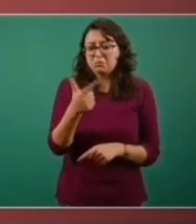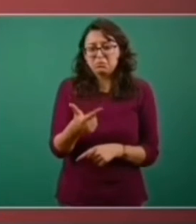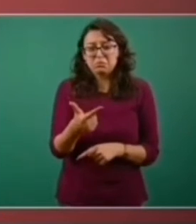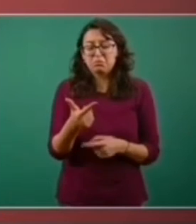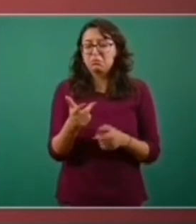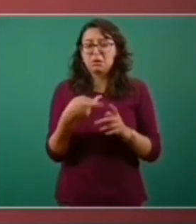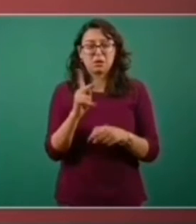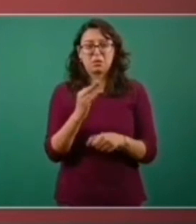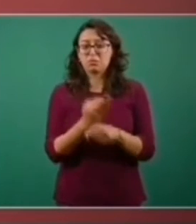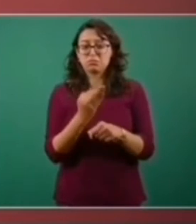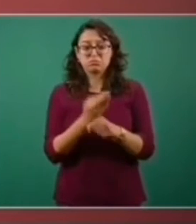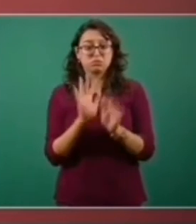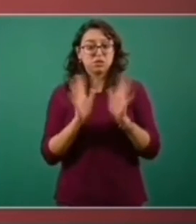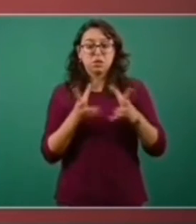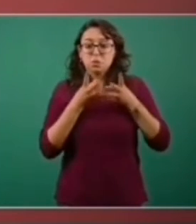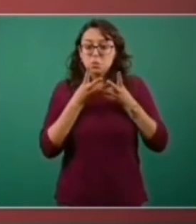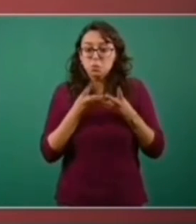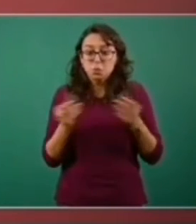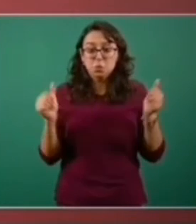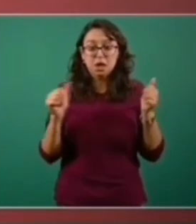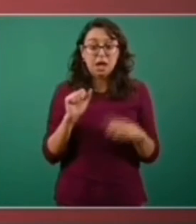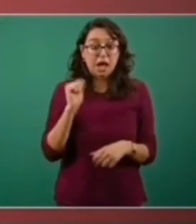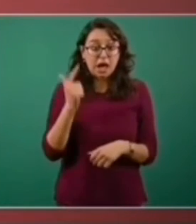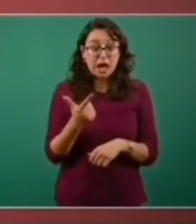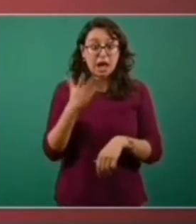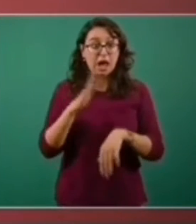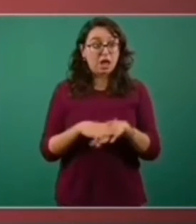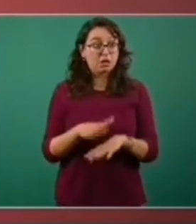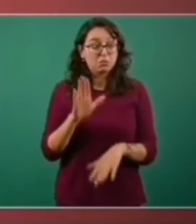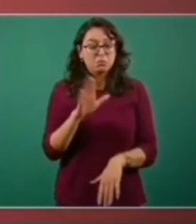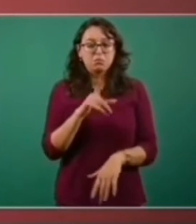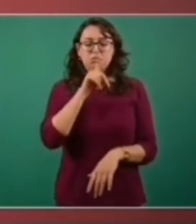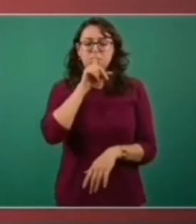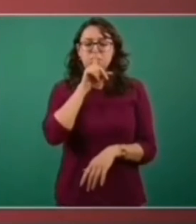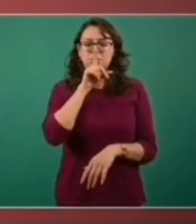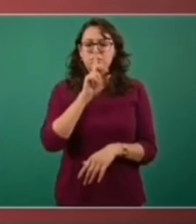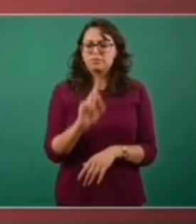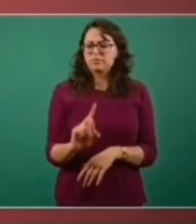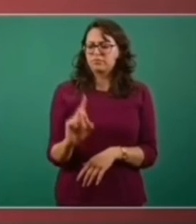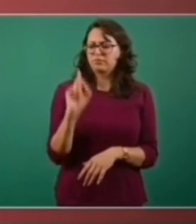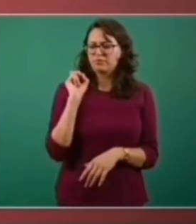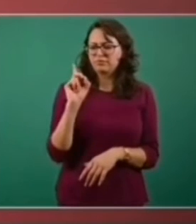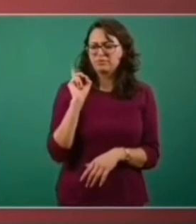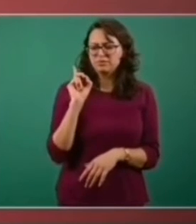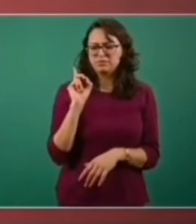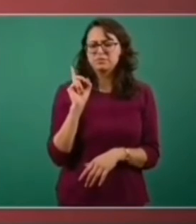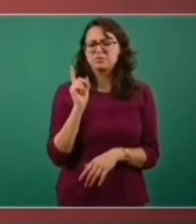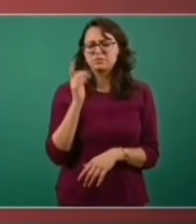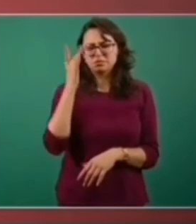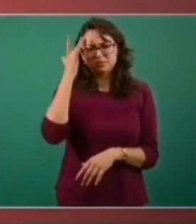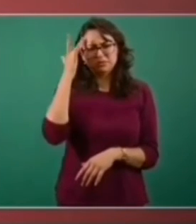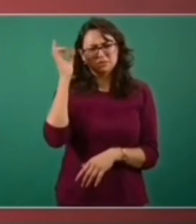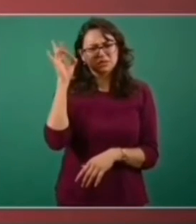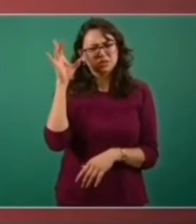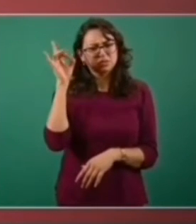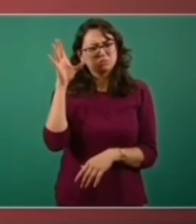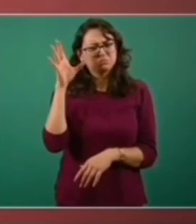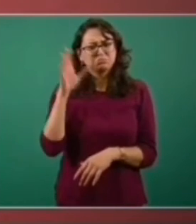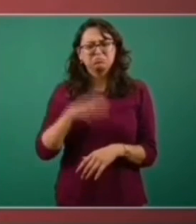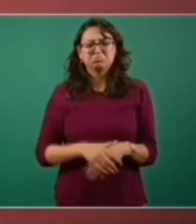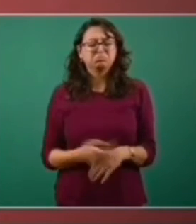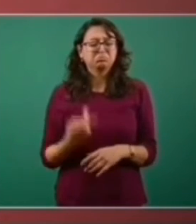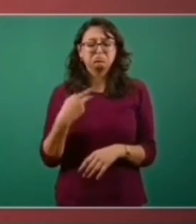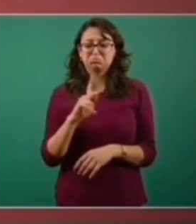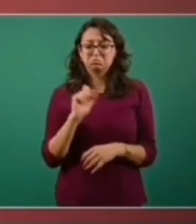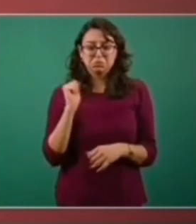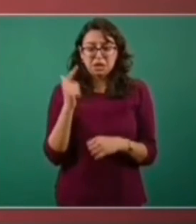síntomas, no ha tenido, al principio, entiendo, el domingo había tenido un poco de dolor de cabeza, pero fuera de eso